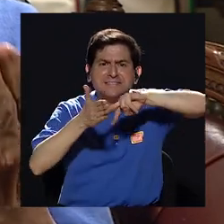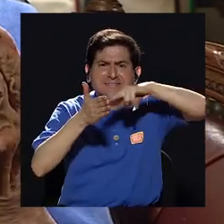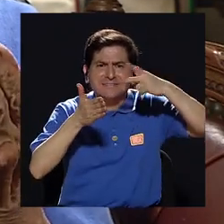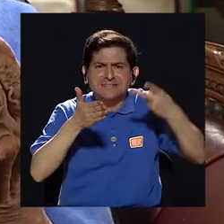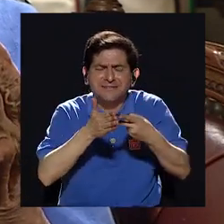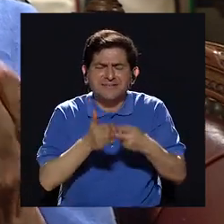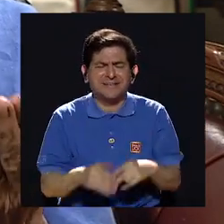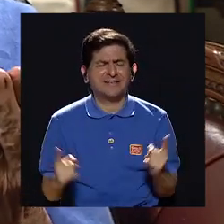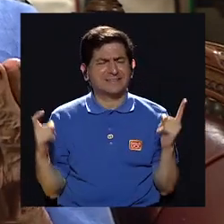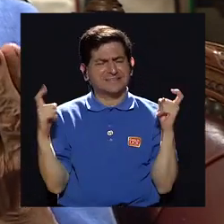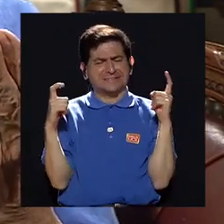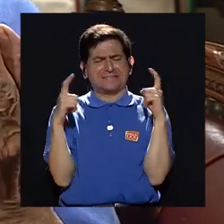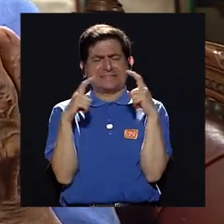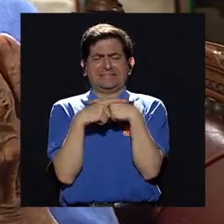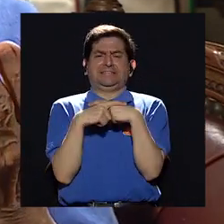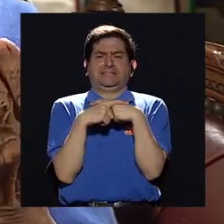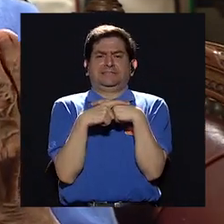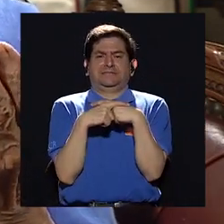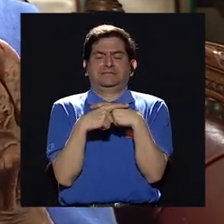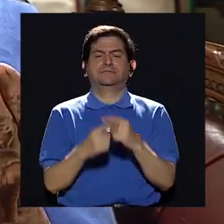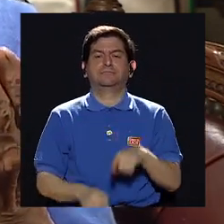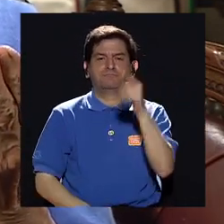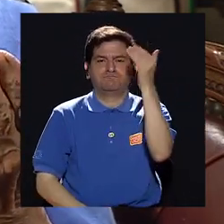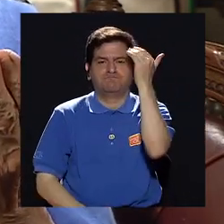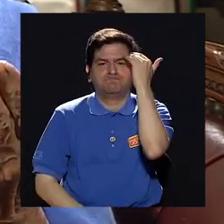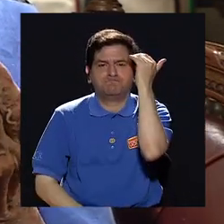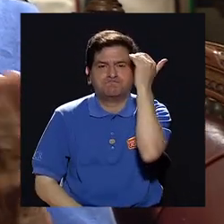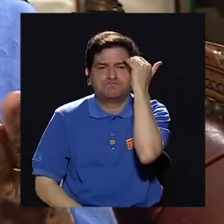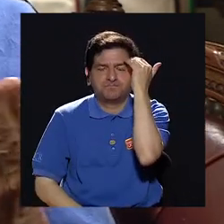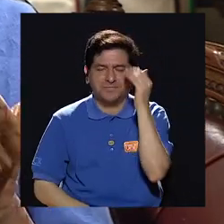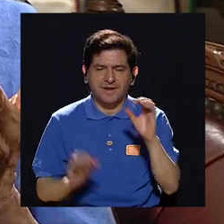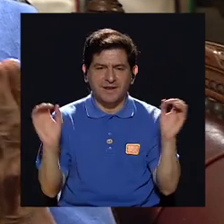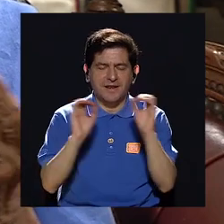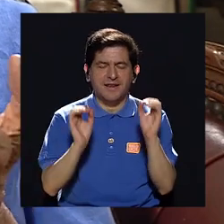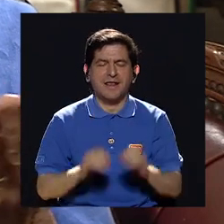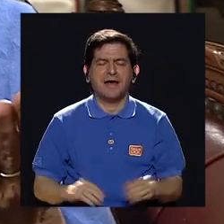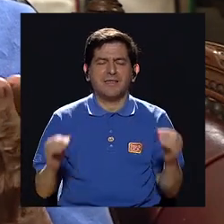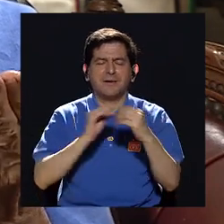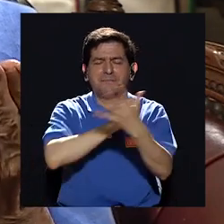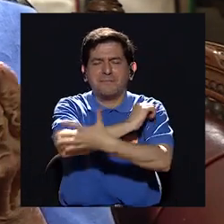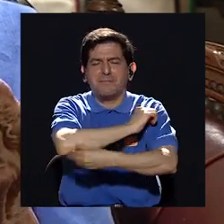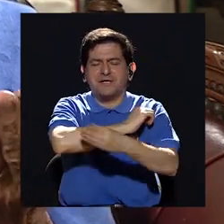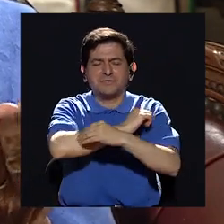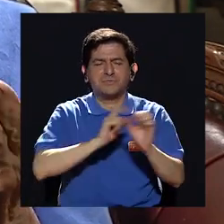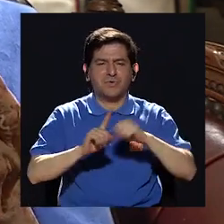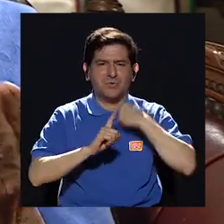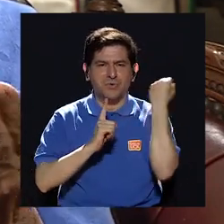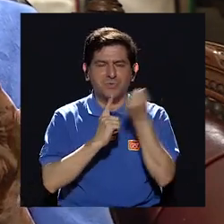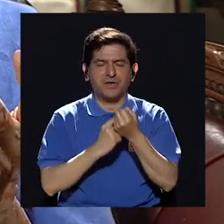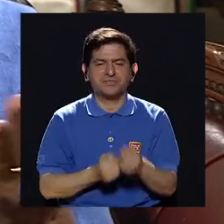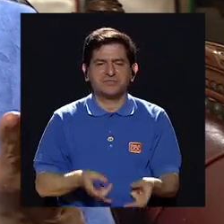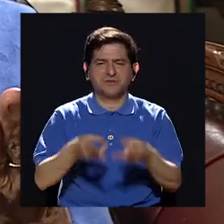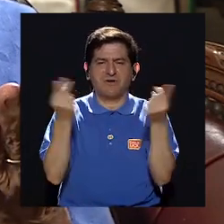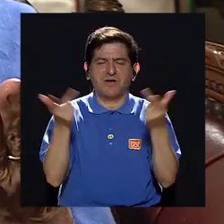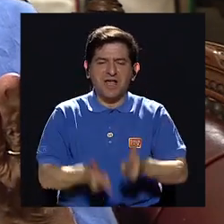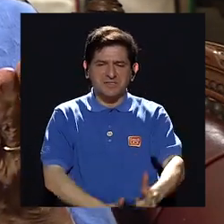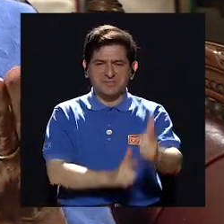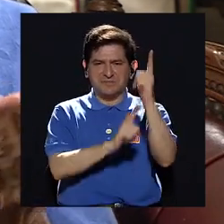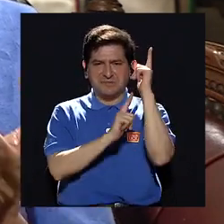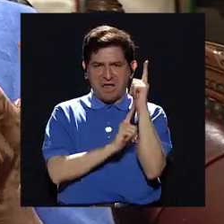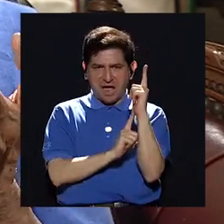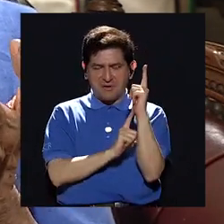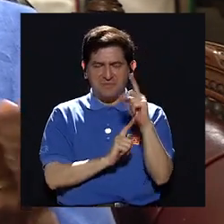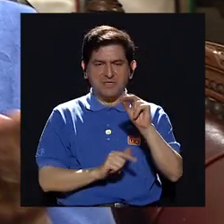muy complicada porque usted sabe que no hay nada que empobrezca más a una sociedad que gastar en armas